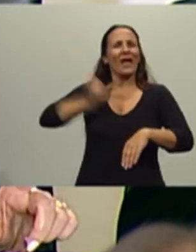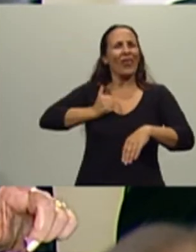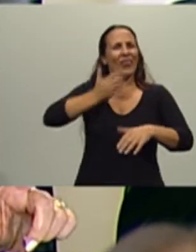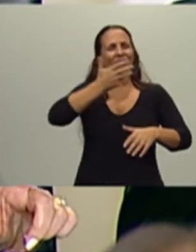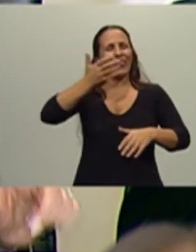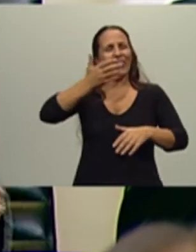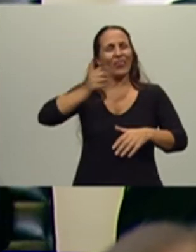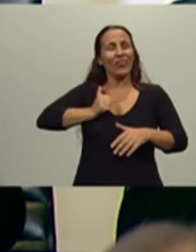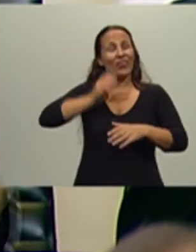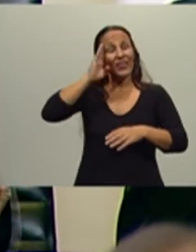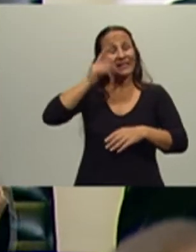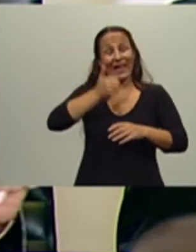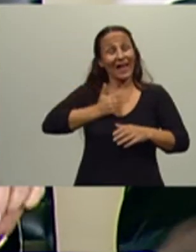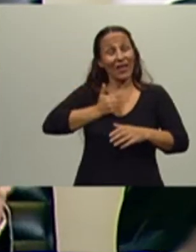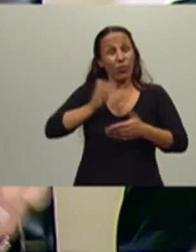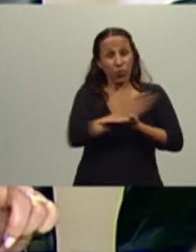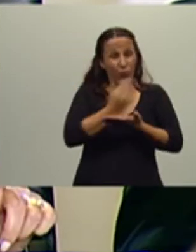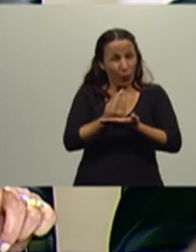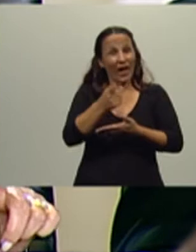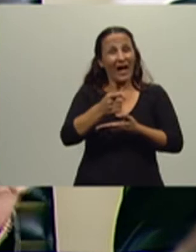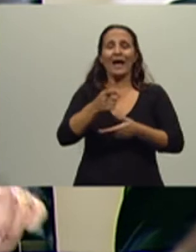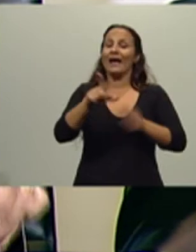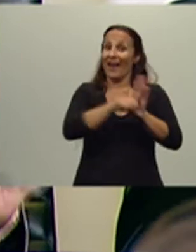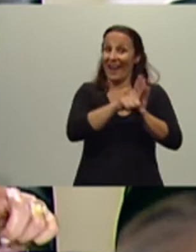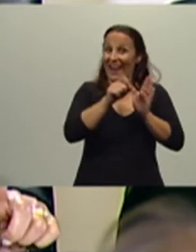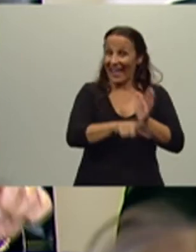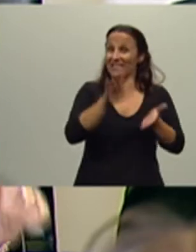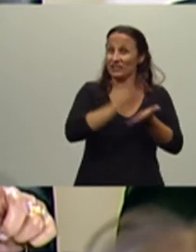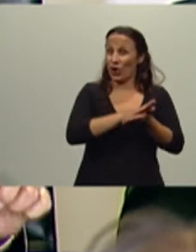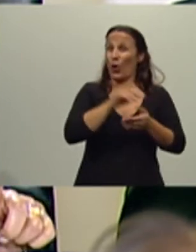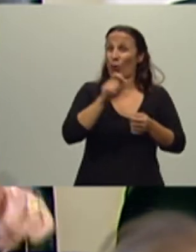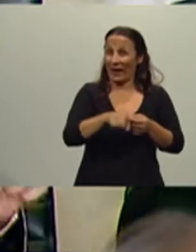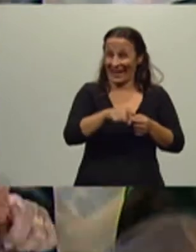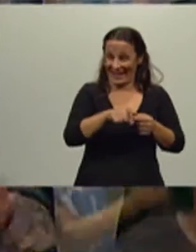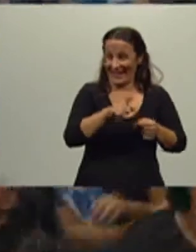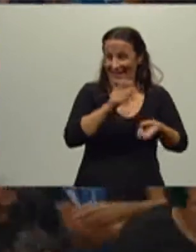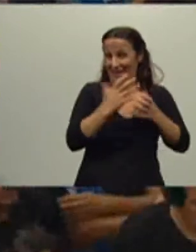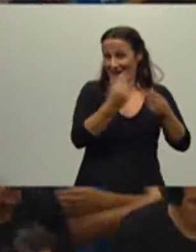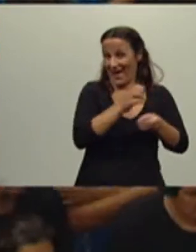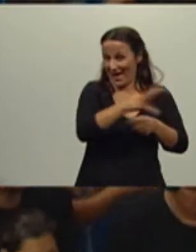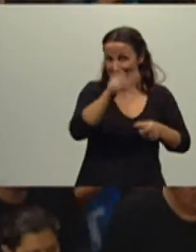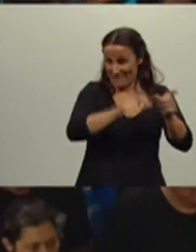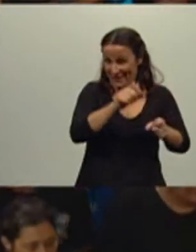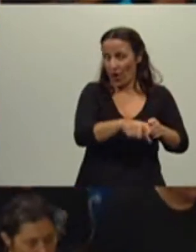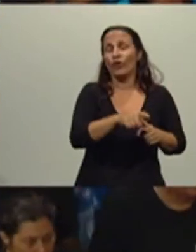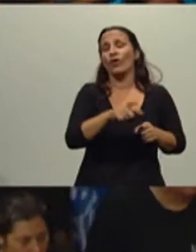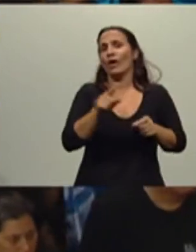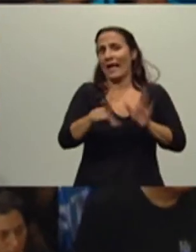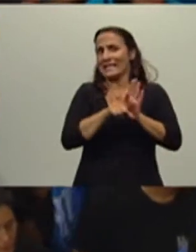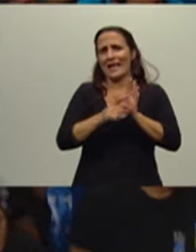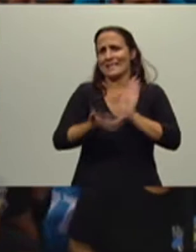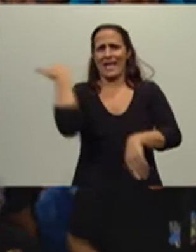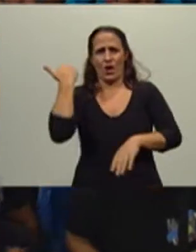1976, una de las primeras cosas que derogó la dictadura de Videla y Martínez Dios fue el estatuto del peón rural que había